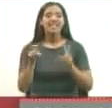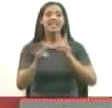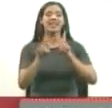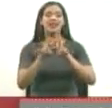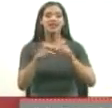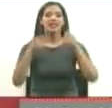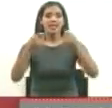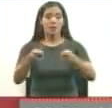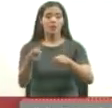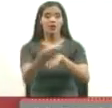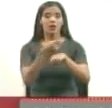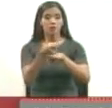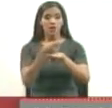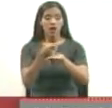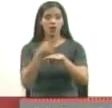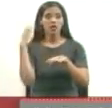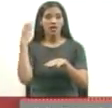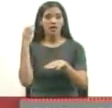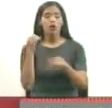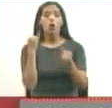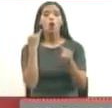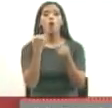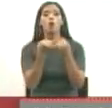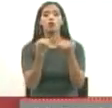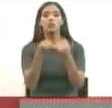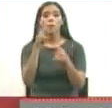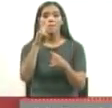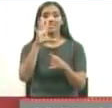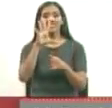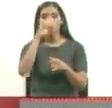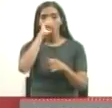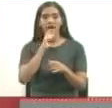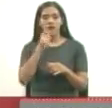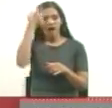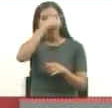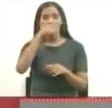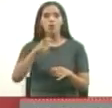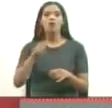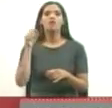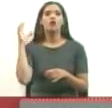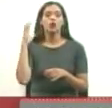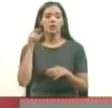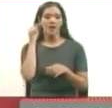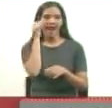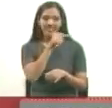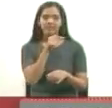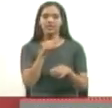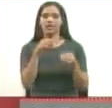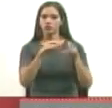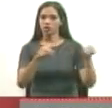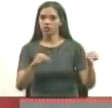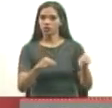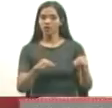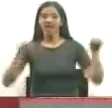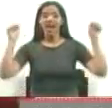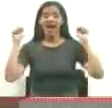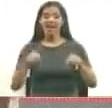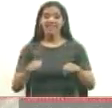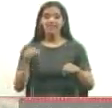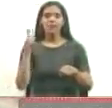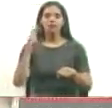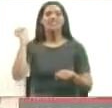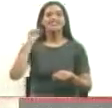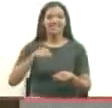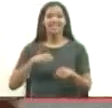entregadas por el gobierno de Colombia en los últimos 25 años al pueblo colombiano, allá en su territorio. Aquí en Venezuela le hemos otorgado más